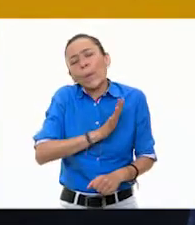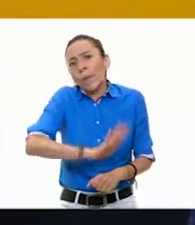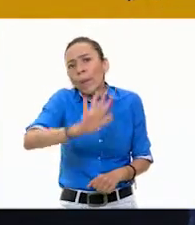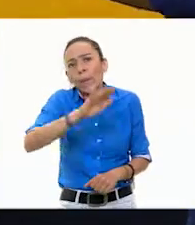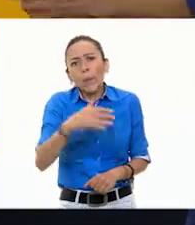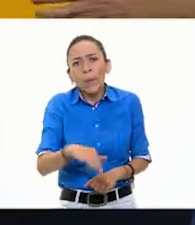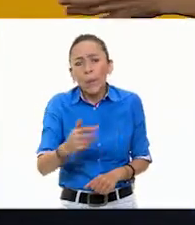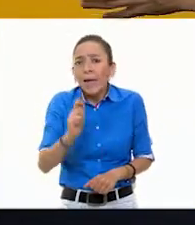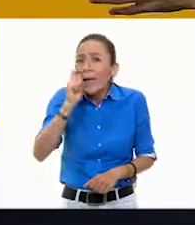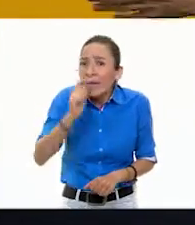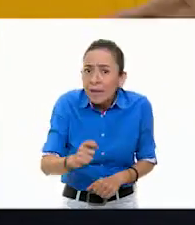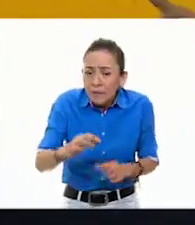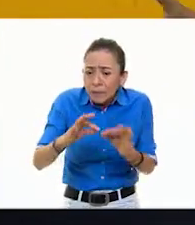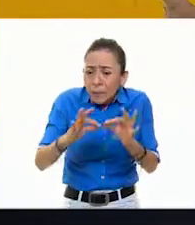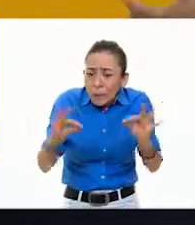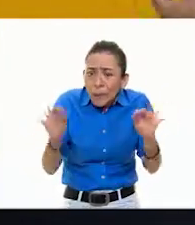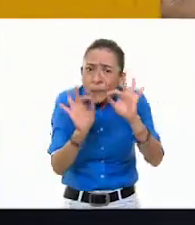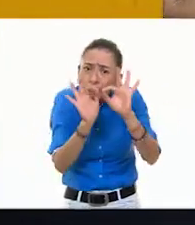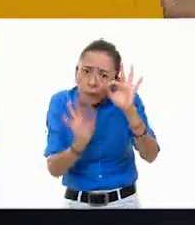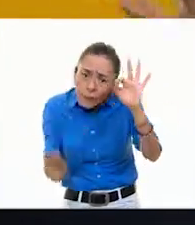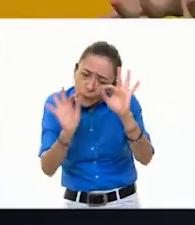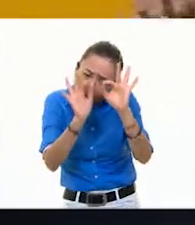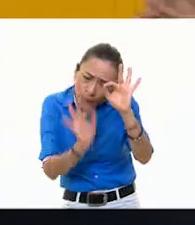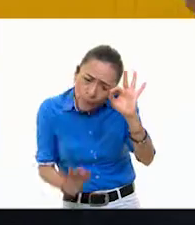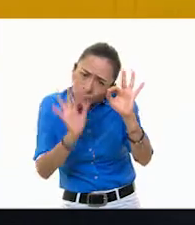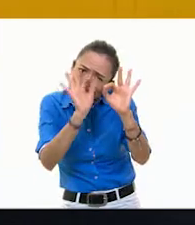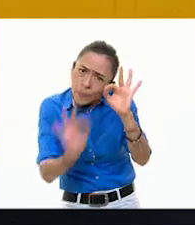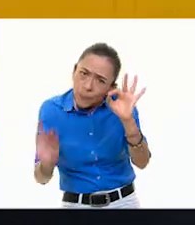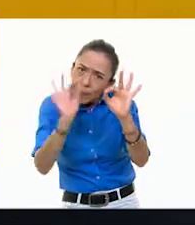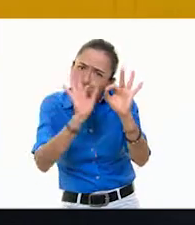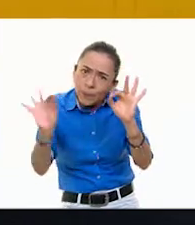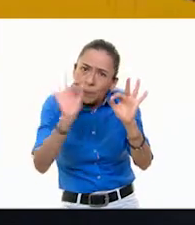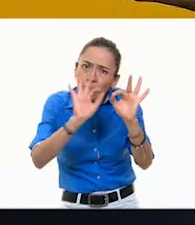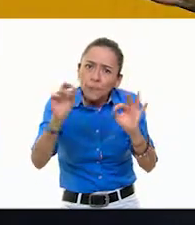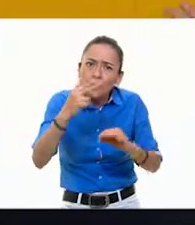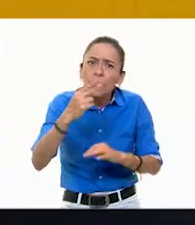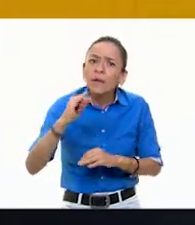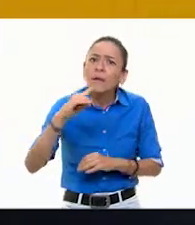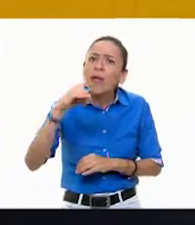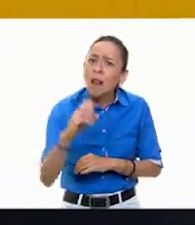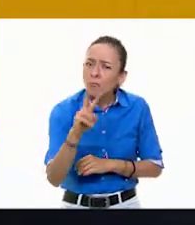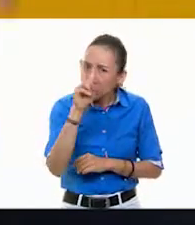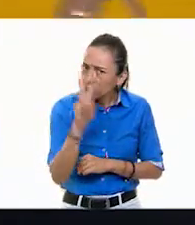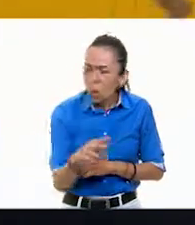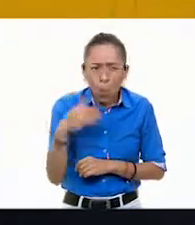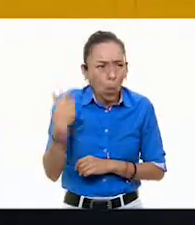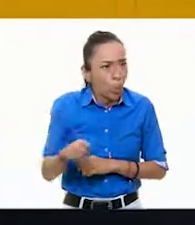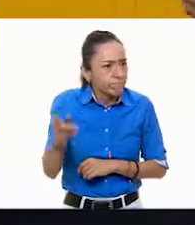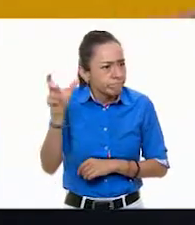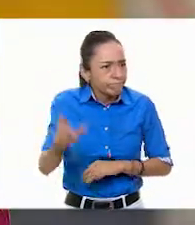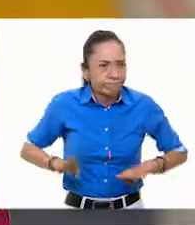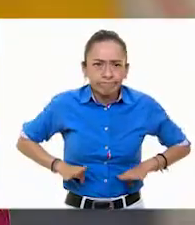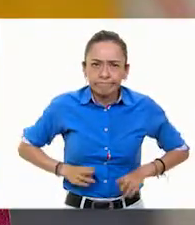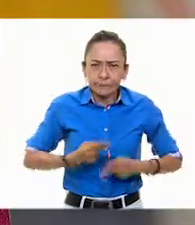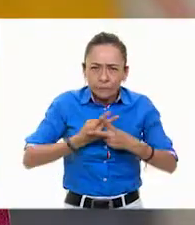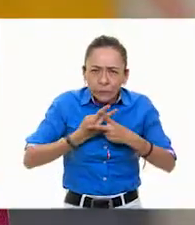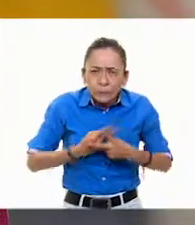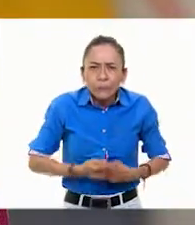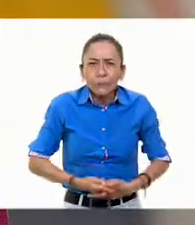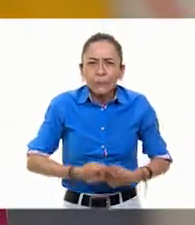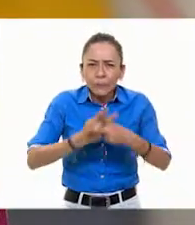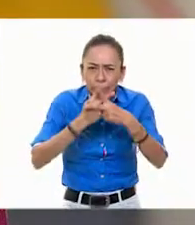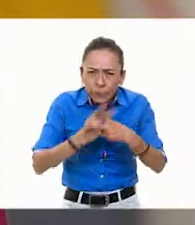hilo, o sea, es una paciencia, tener disciplina, es tener toda una cosmogonía, plasmarla.